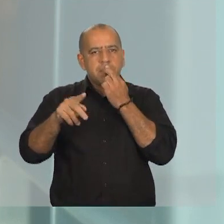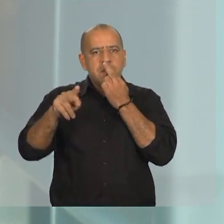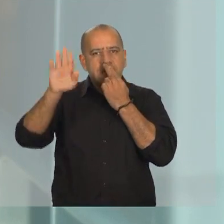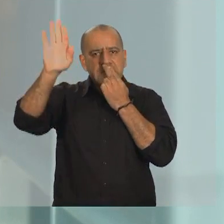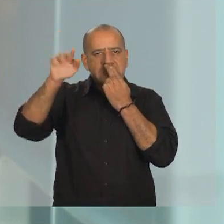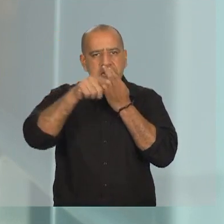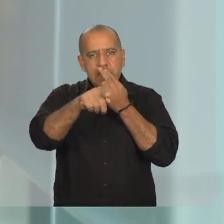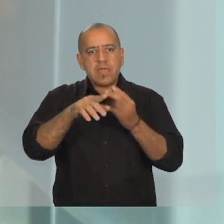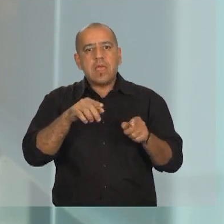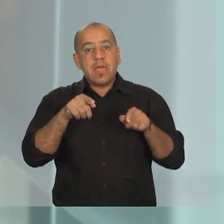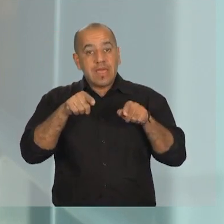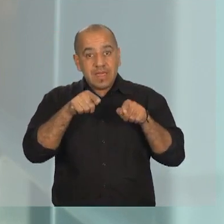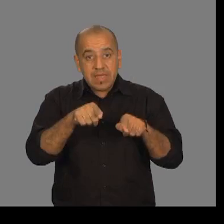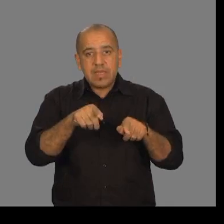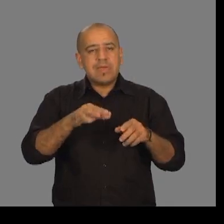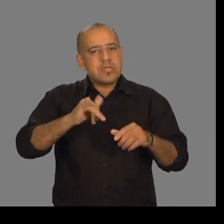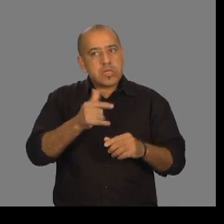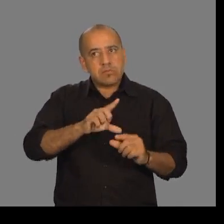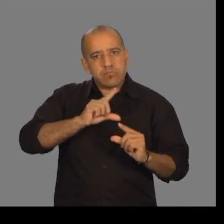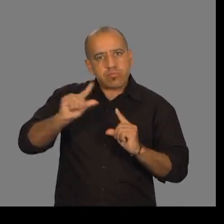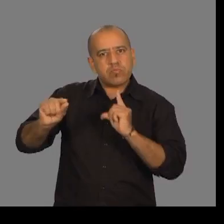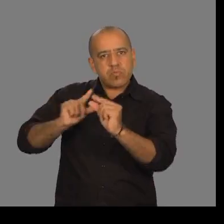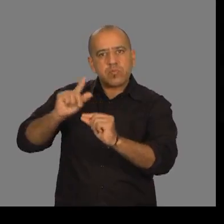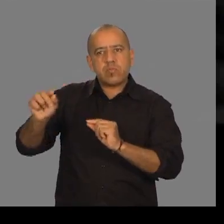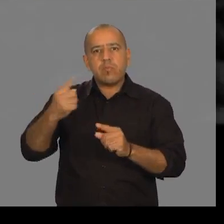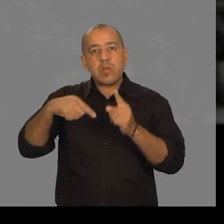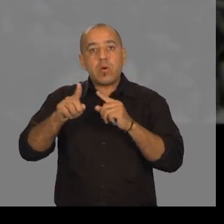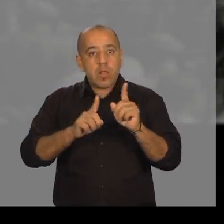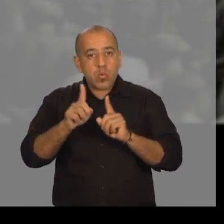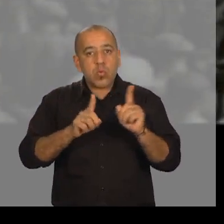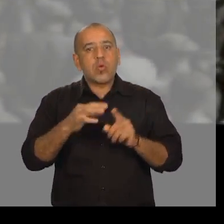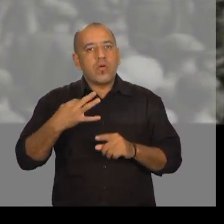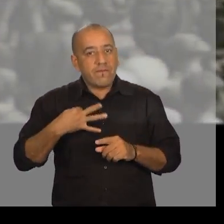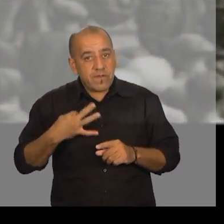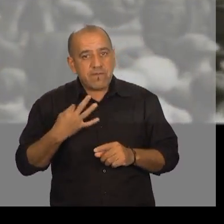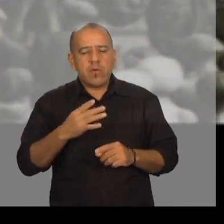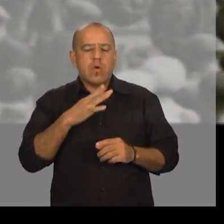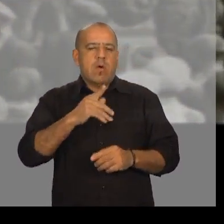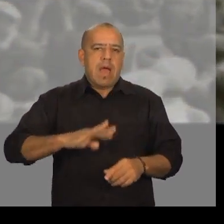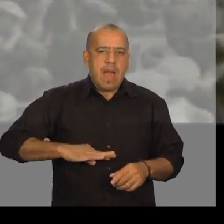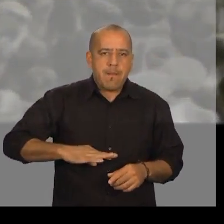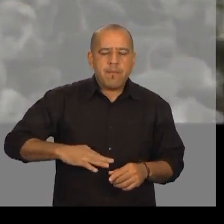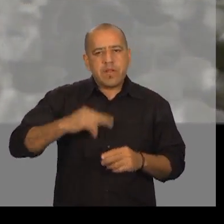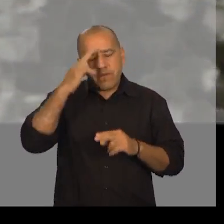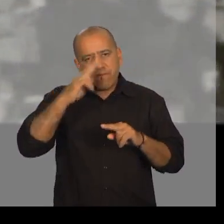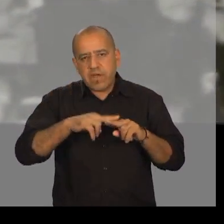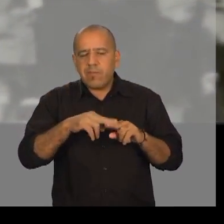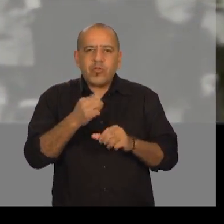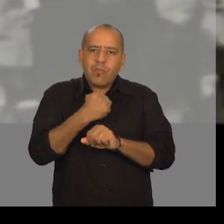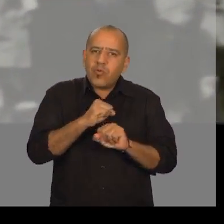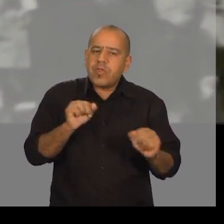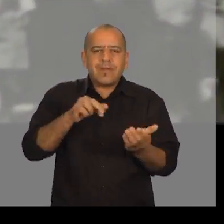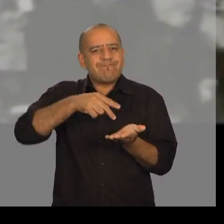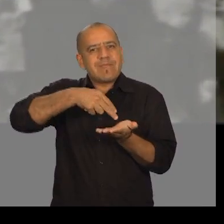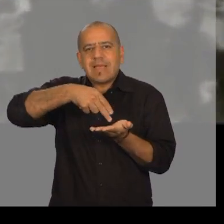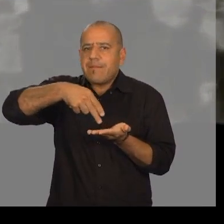nazis. Estos ya habían huido del campo, pero los sobrevivientes, enfermos y hambrientos, ya casi